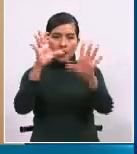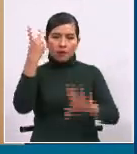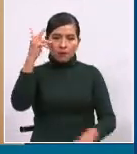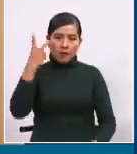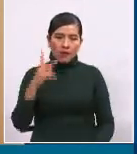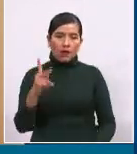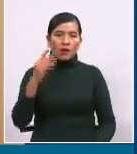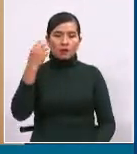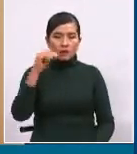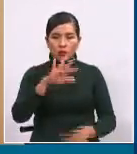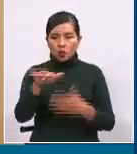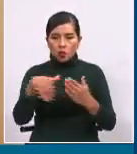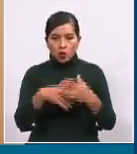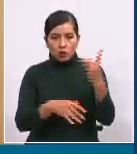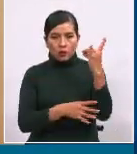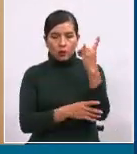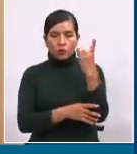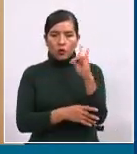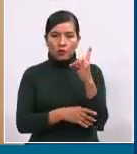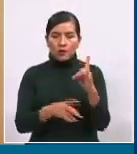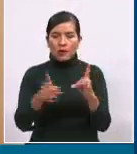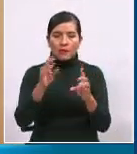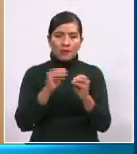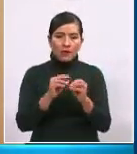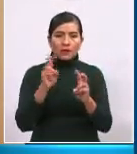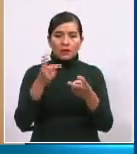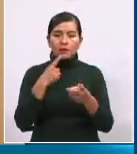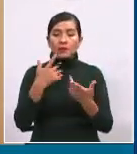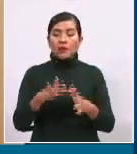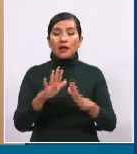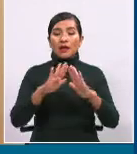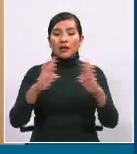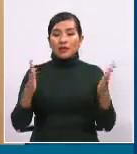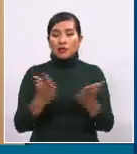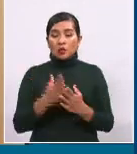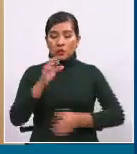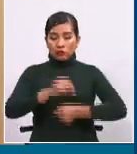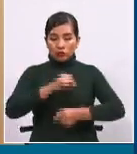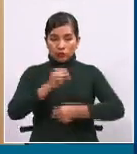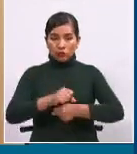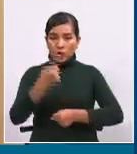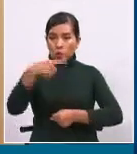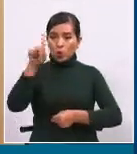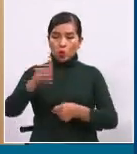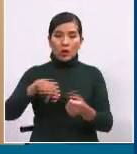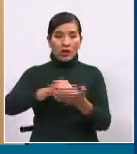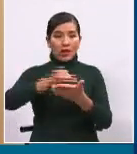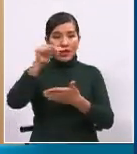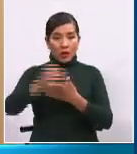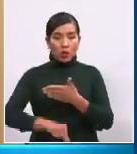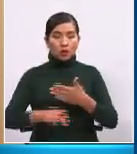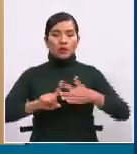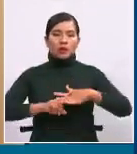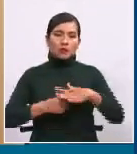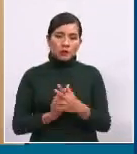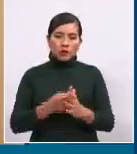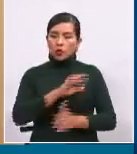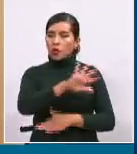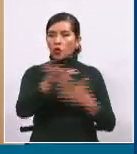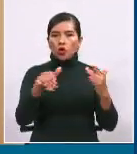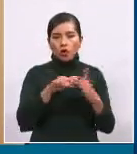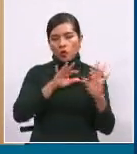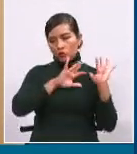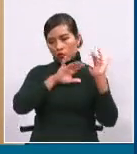estudiantes, a nuestros maestros y maestras, de que las labores educativas, el primero de agosto, vamos a iniciarlo de manera